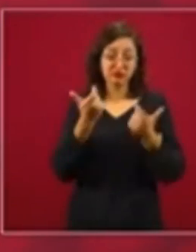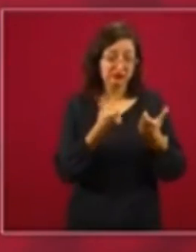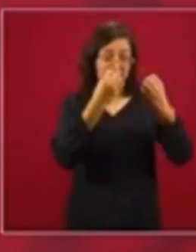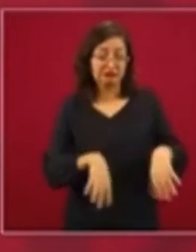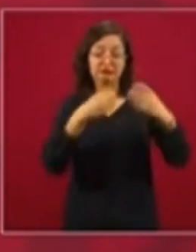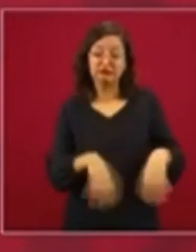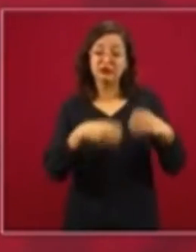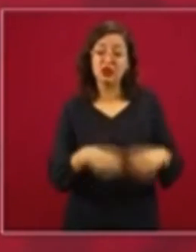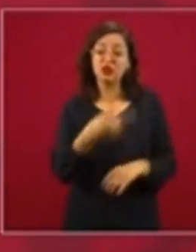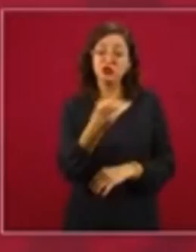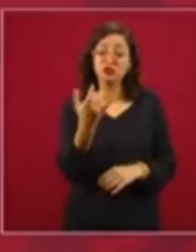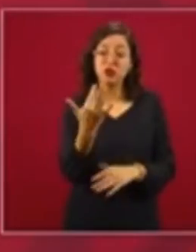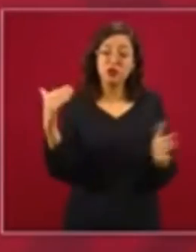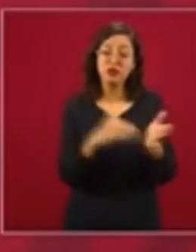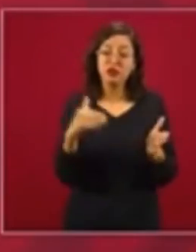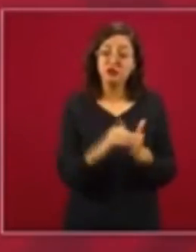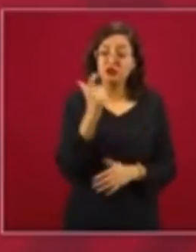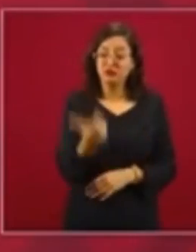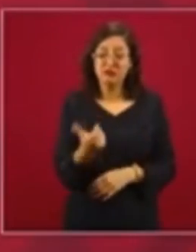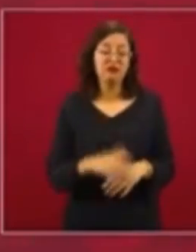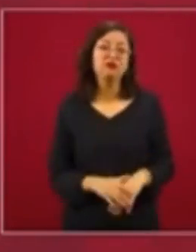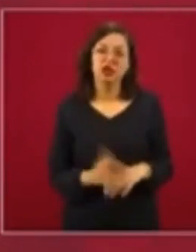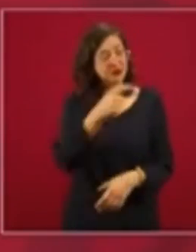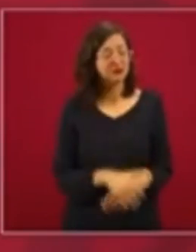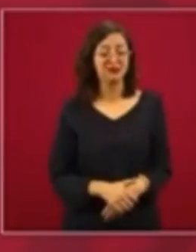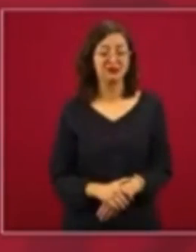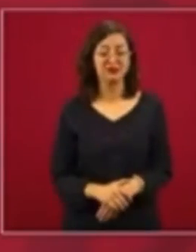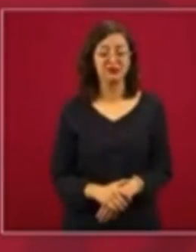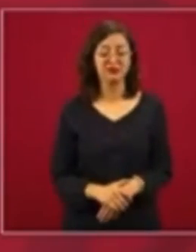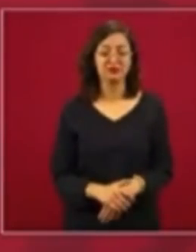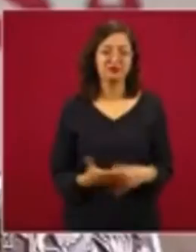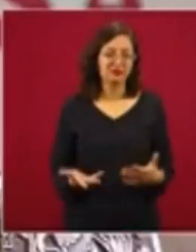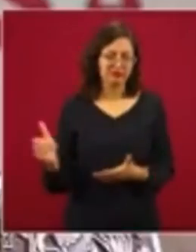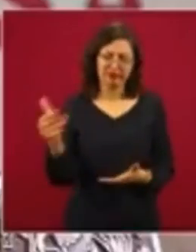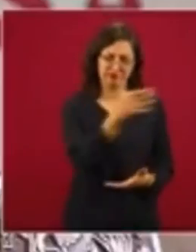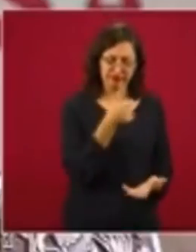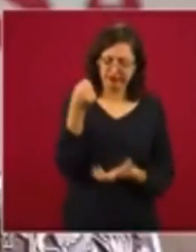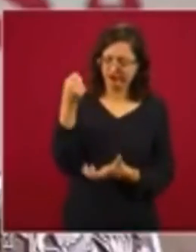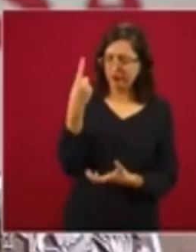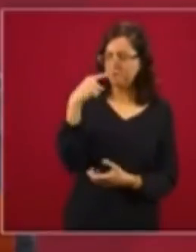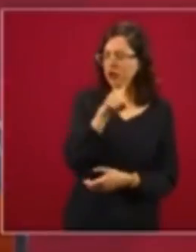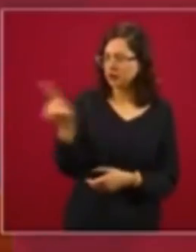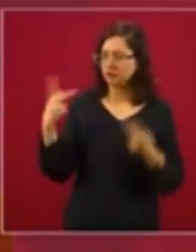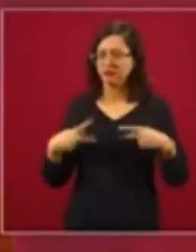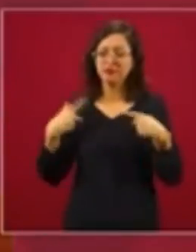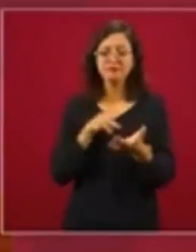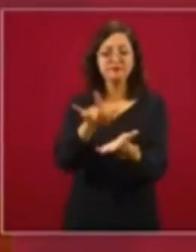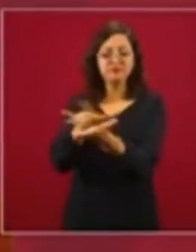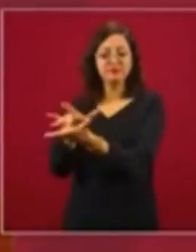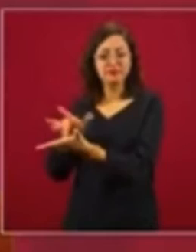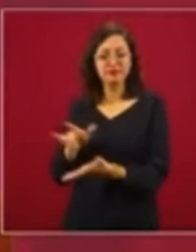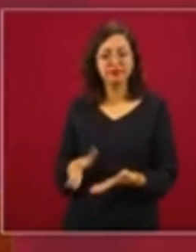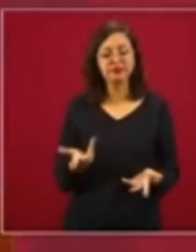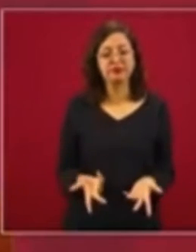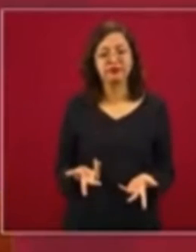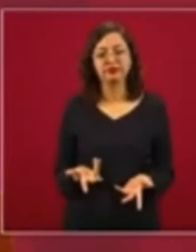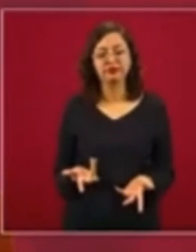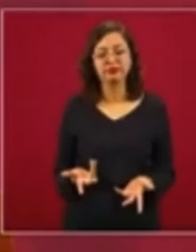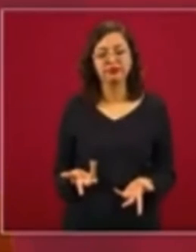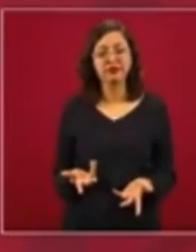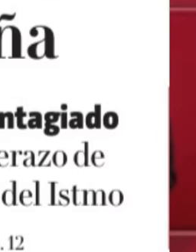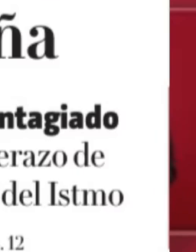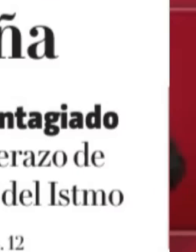de 250 mil millones de pesos que están dispersos. Es para apoyo a la gente, para no tener que